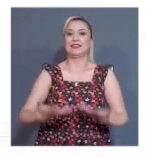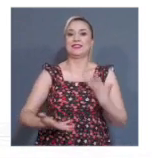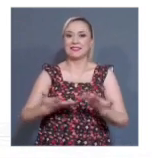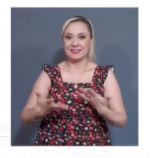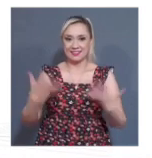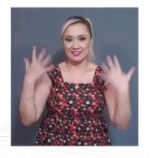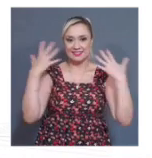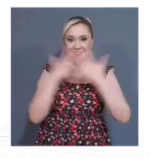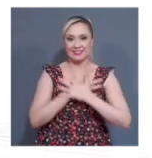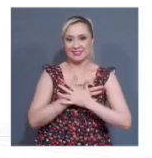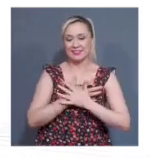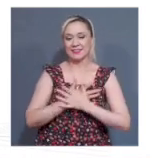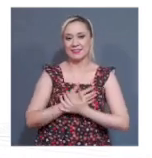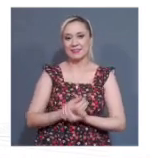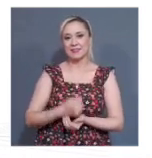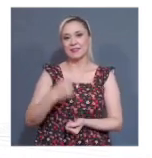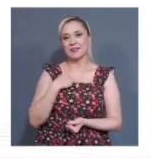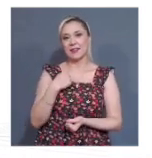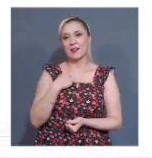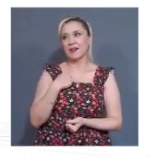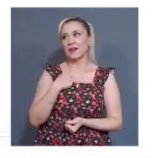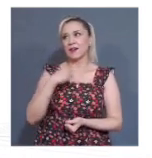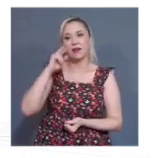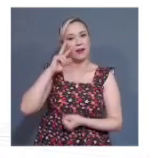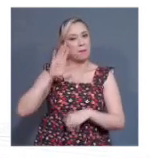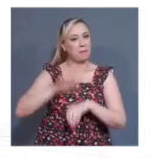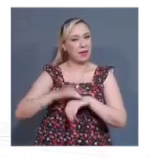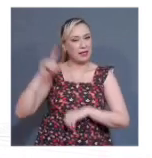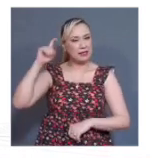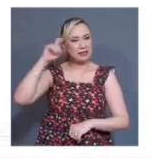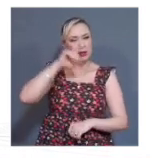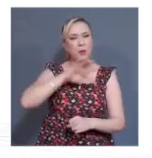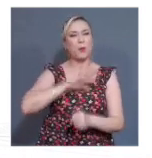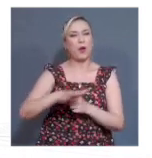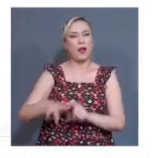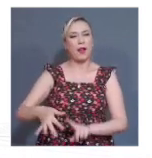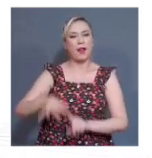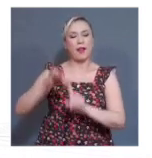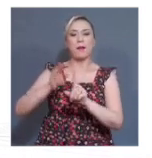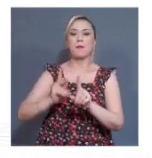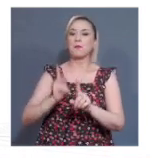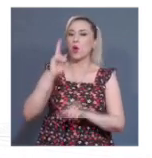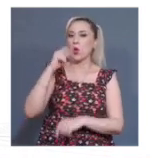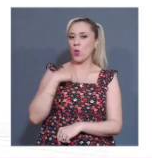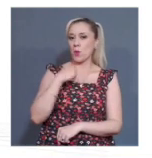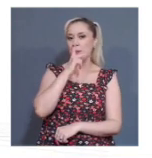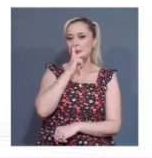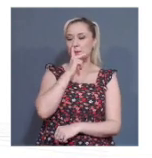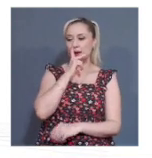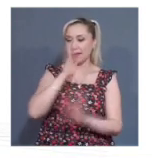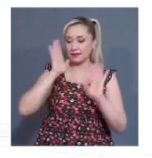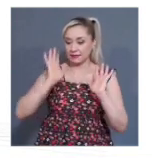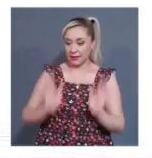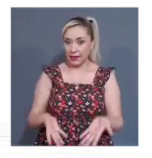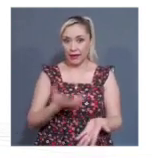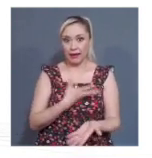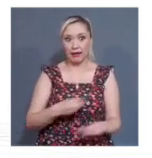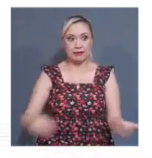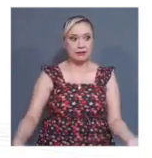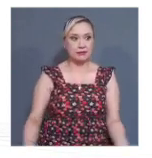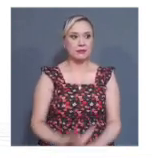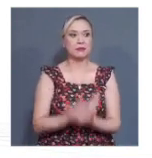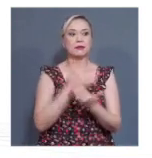Para mí uno de los retos más difíciles del ser papá es saber si uno está haciendo lo